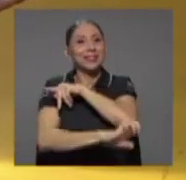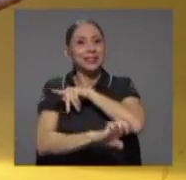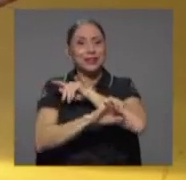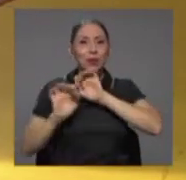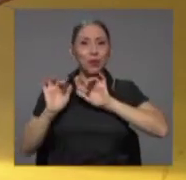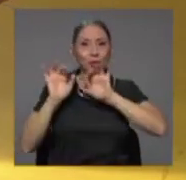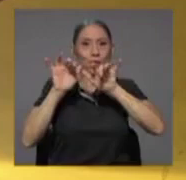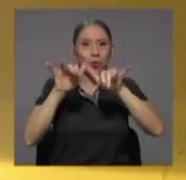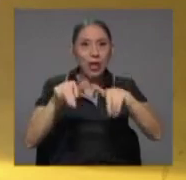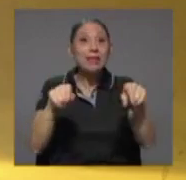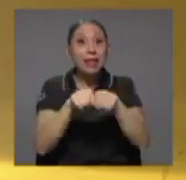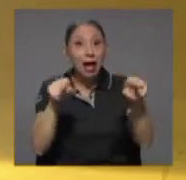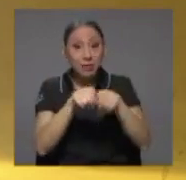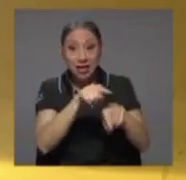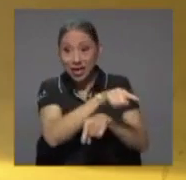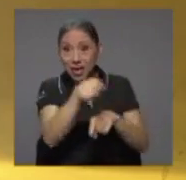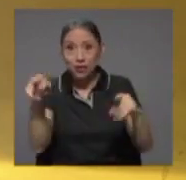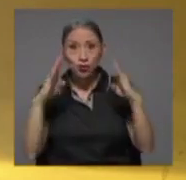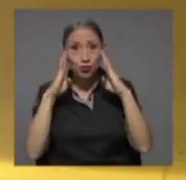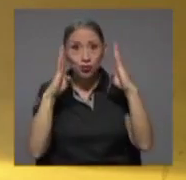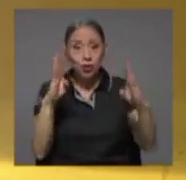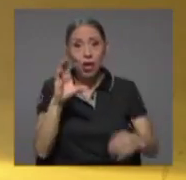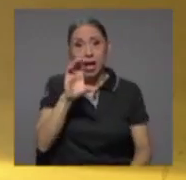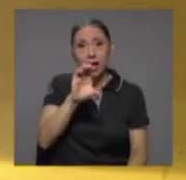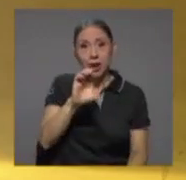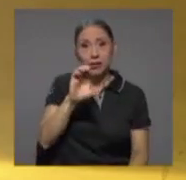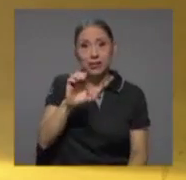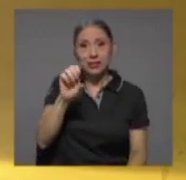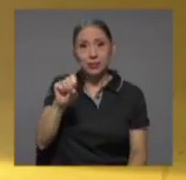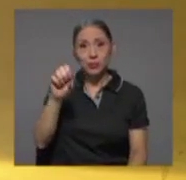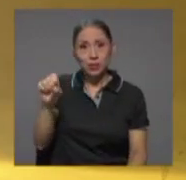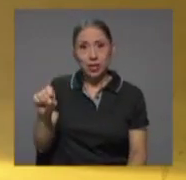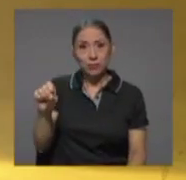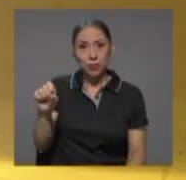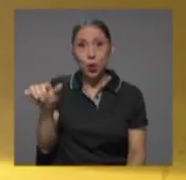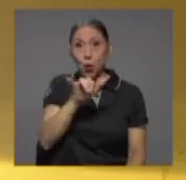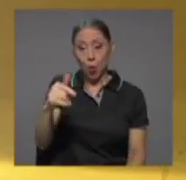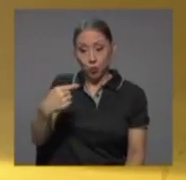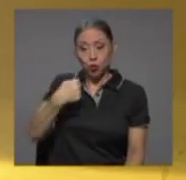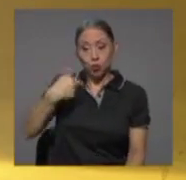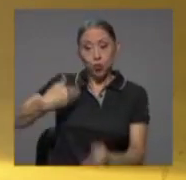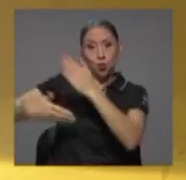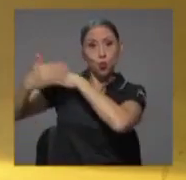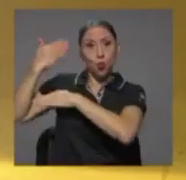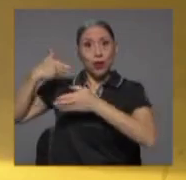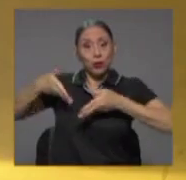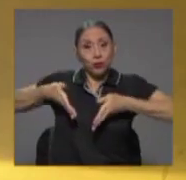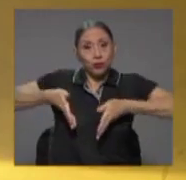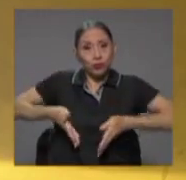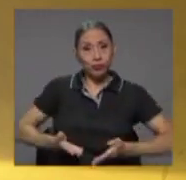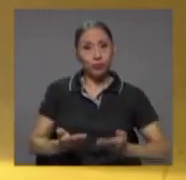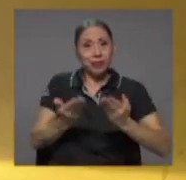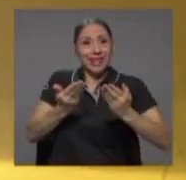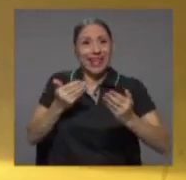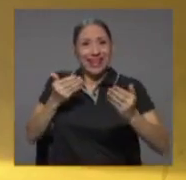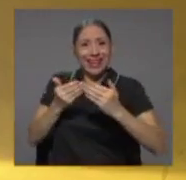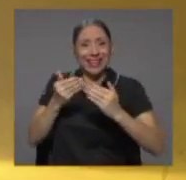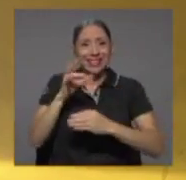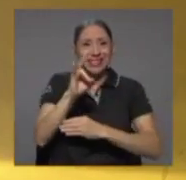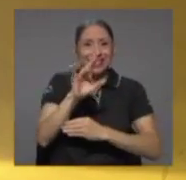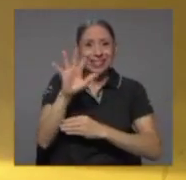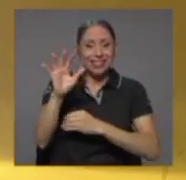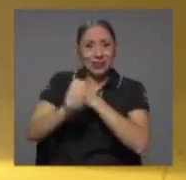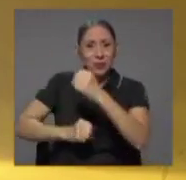del Seguro Social, como la tuve yo cuando nací, hace casi 75 años, en sus brazos